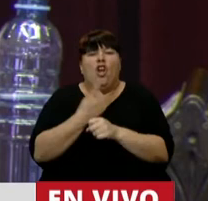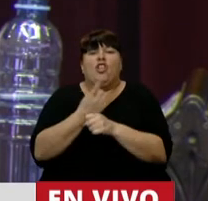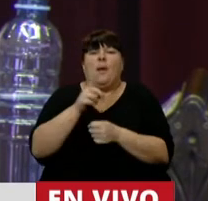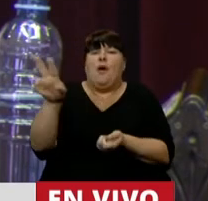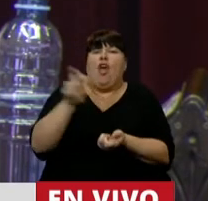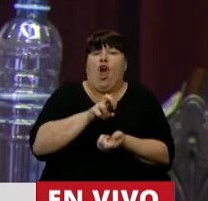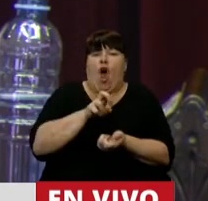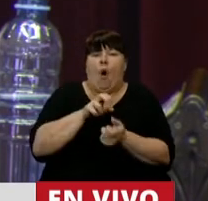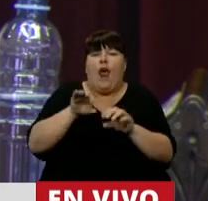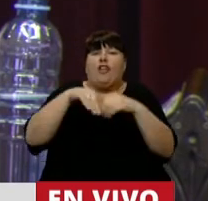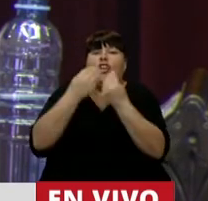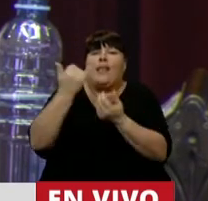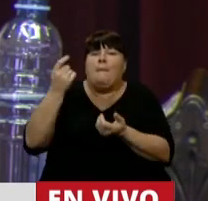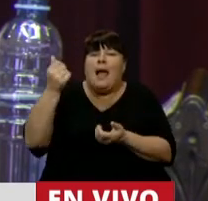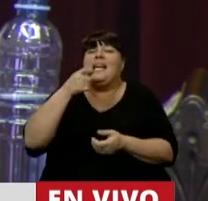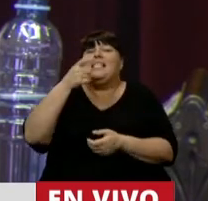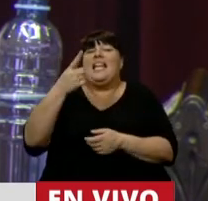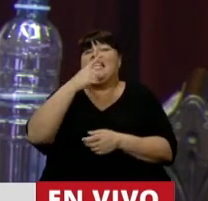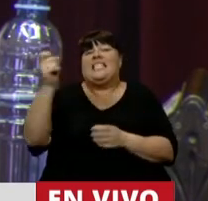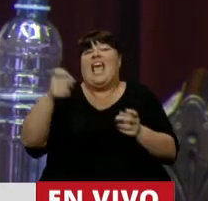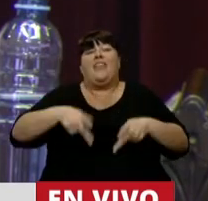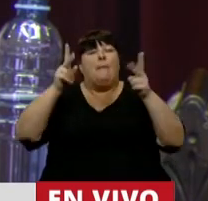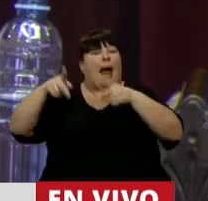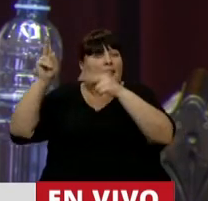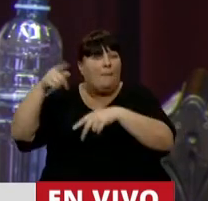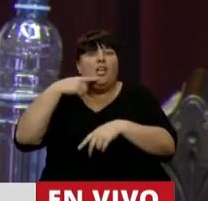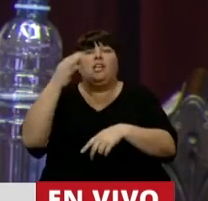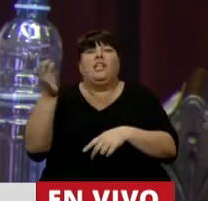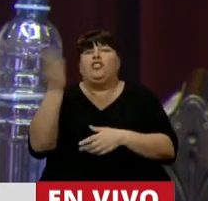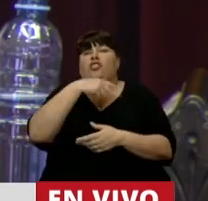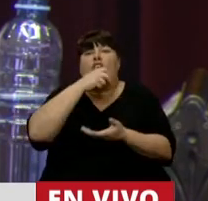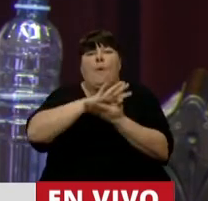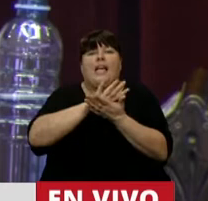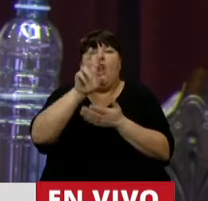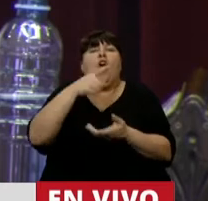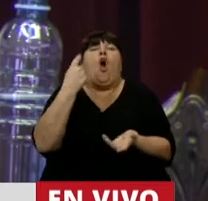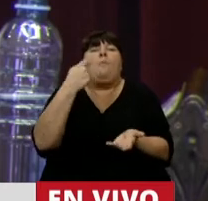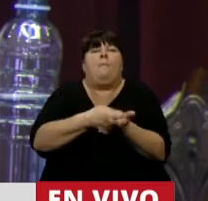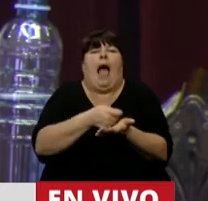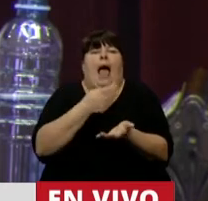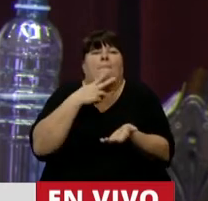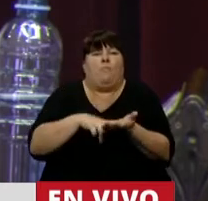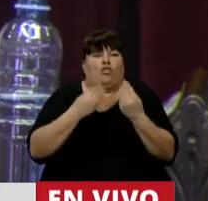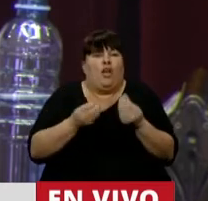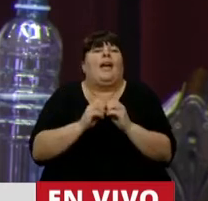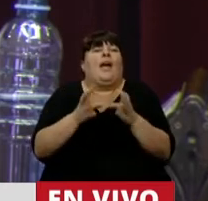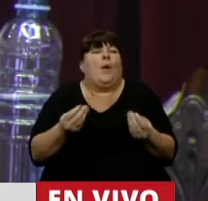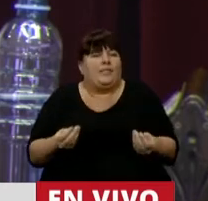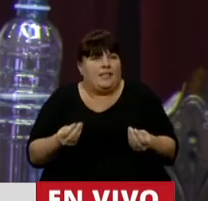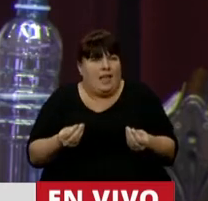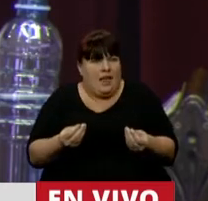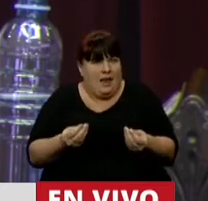podés cobrar sobre el stock, si vos tenés 100 departamentos y los tenés a todos vacíos, ¿cómo vas a pagar el impuesto? ¿Qué vas a hacer?